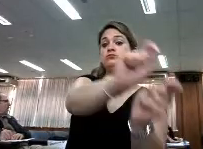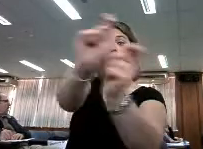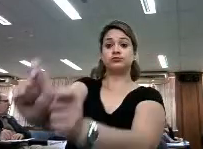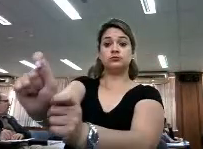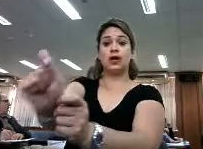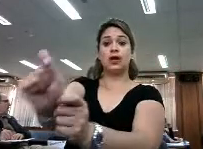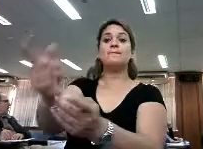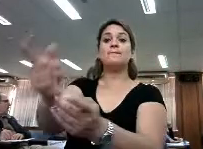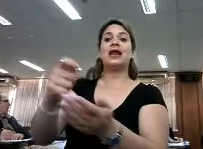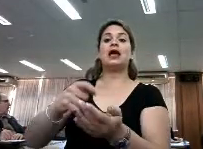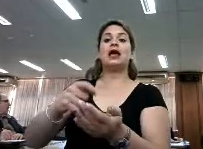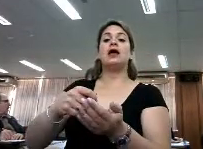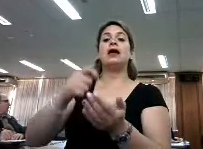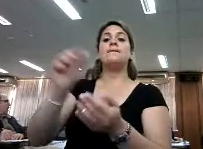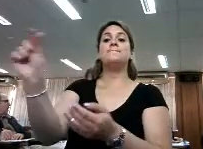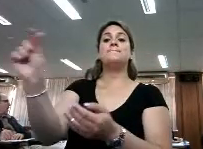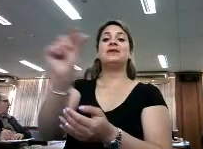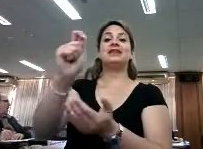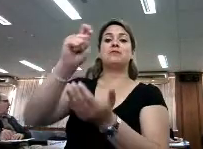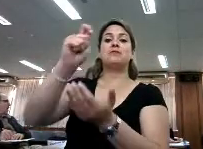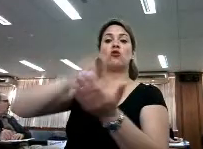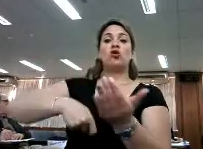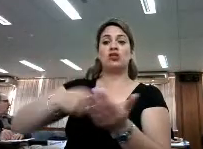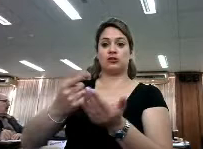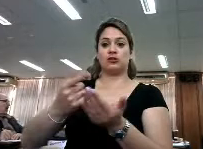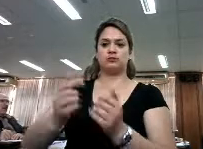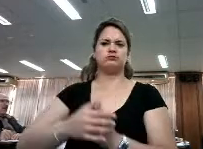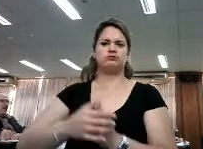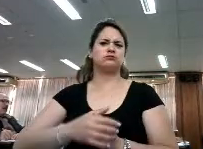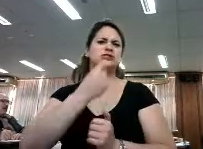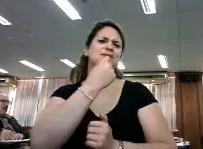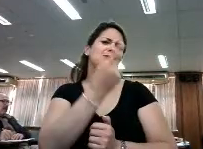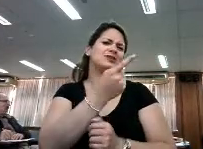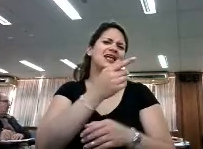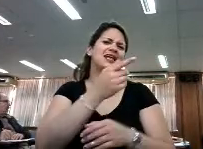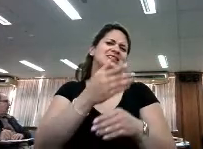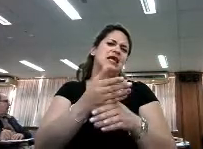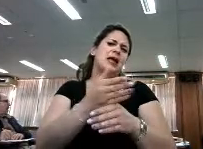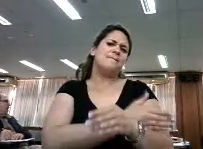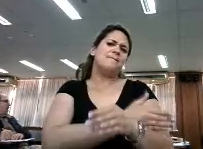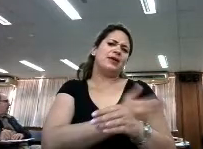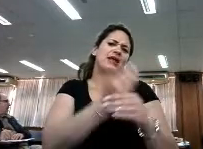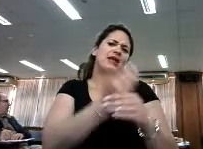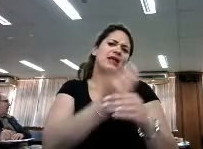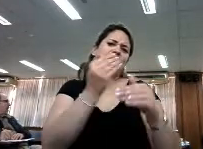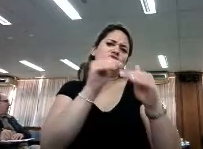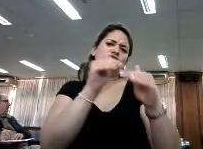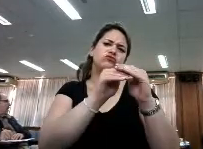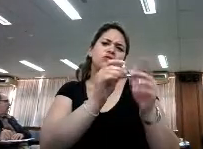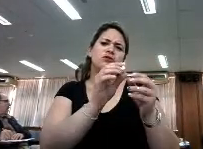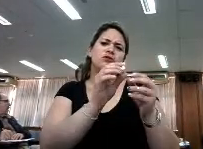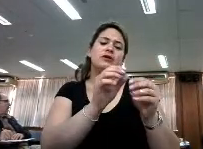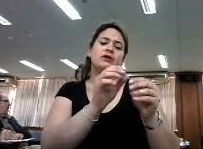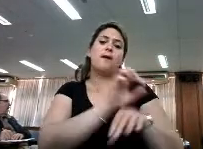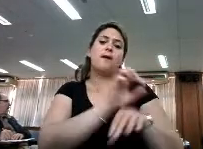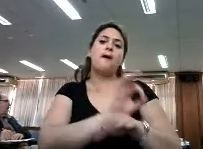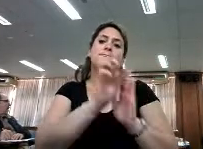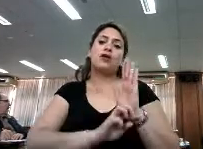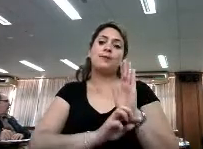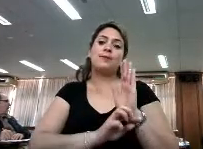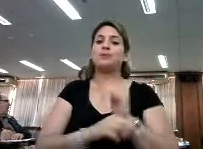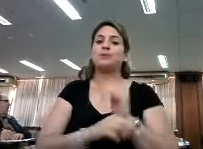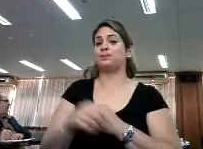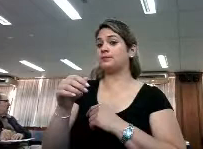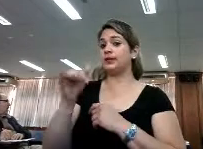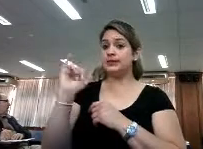firme ese comodato de préstamo. ¿Y trae algo precargado de Udeba o...? Los que compramos nosotros, sí, venían. Traen